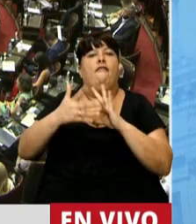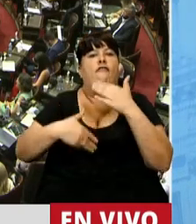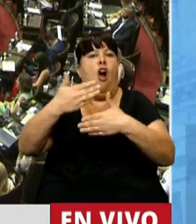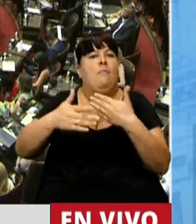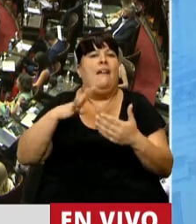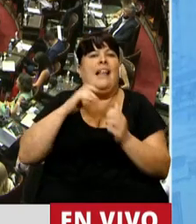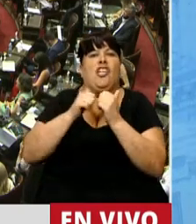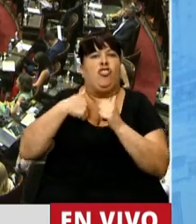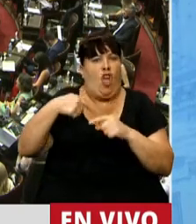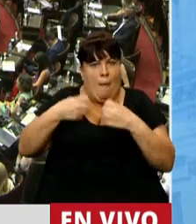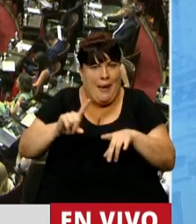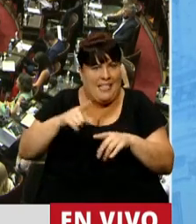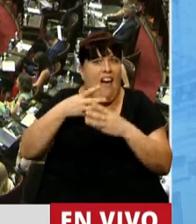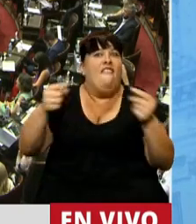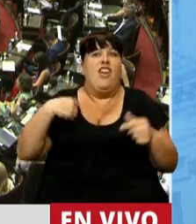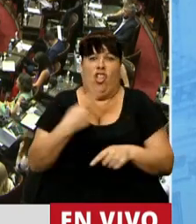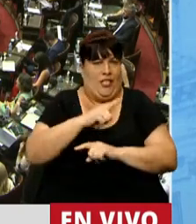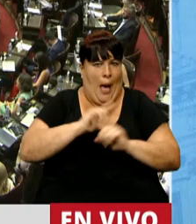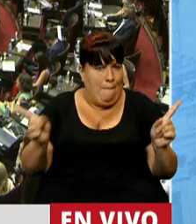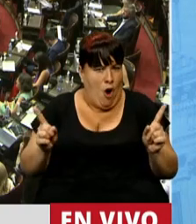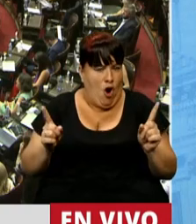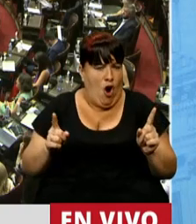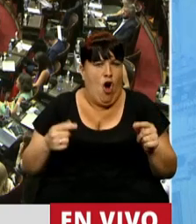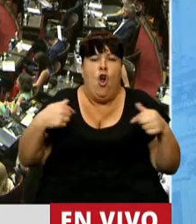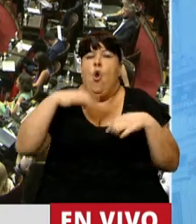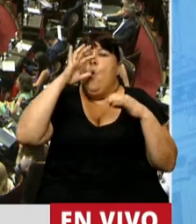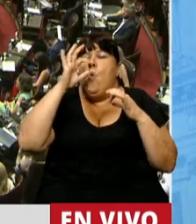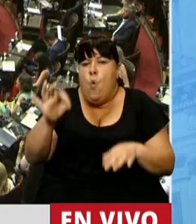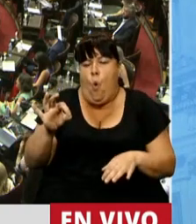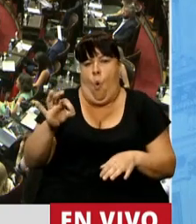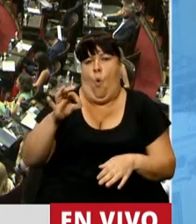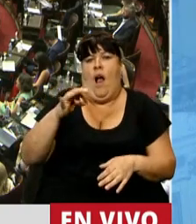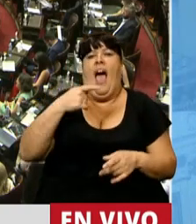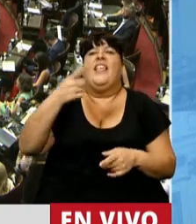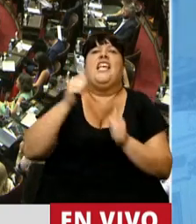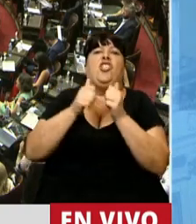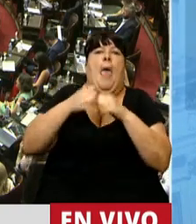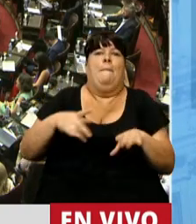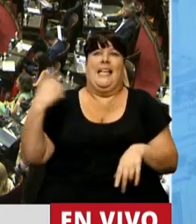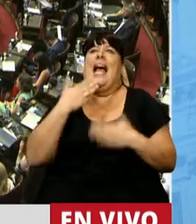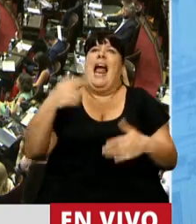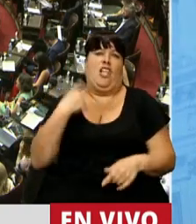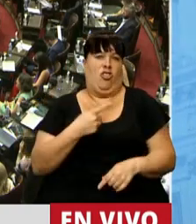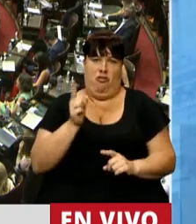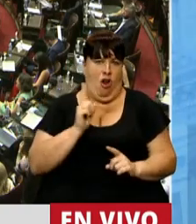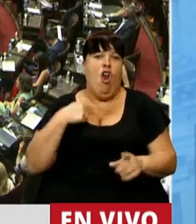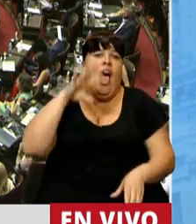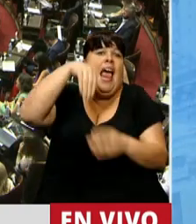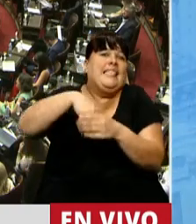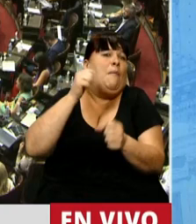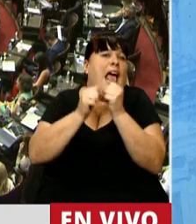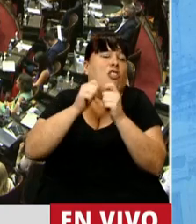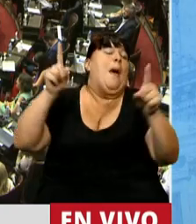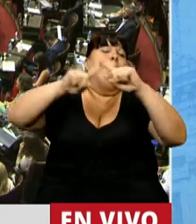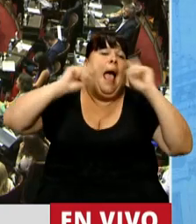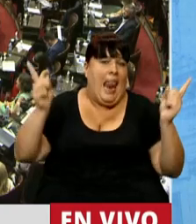historia que no empezó con nosotros y no va a terminar con nosotros. Nosotros nunca decimos que la historia empieza con nosotros. Somos parte de una historia